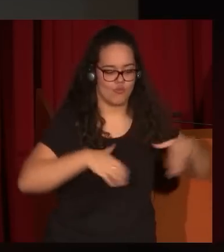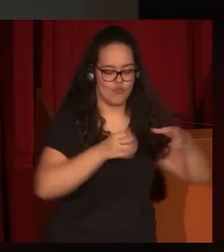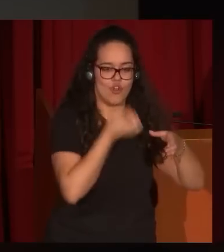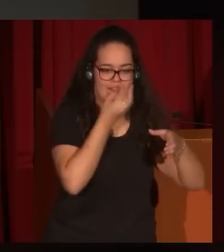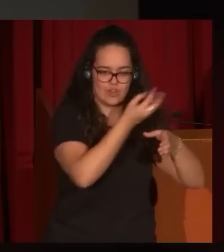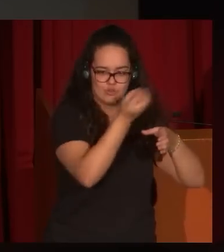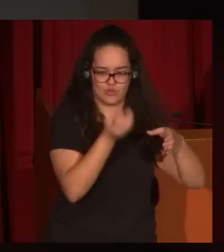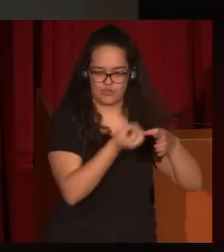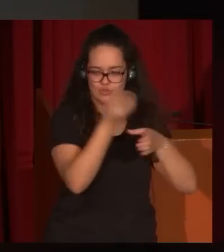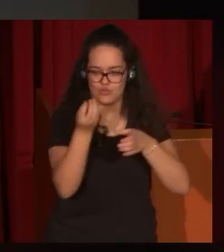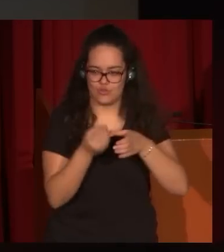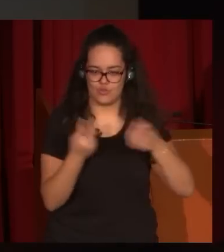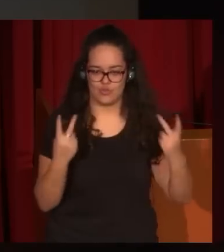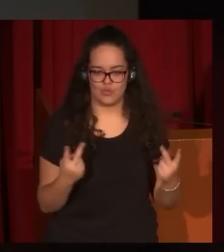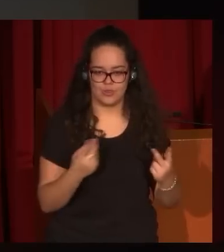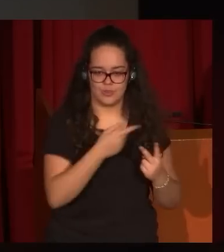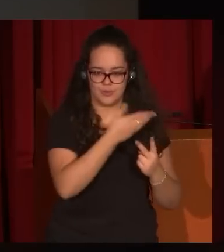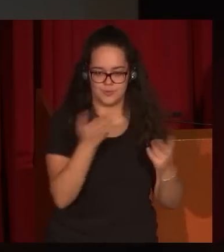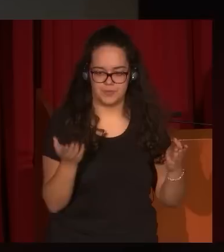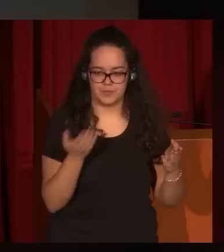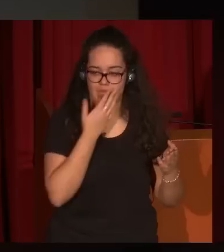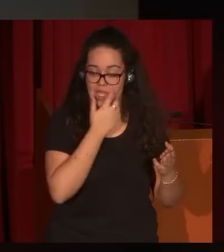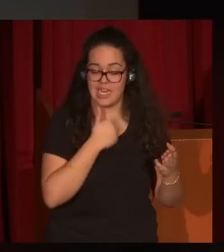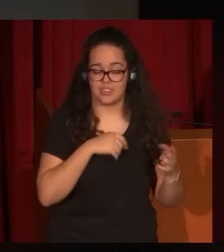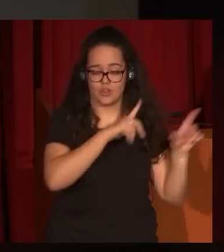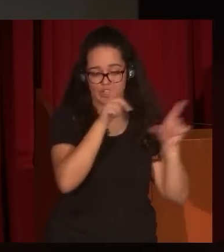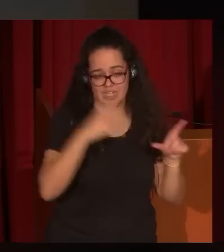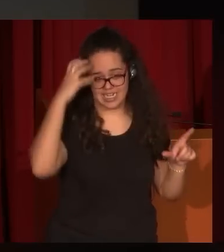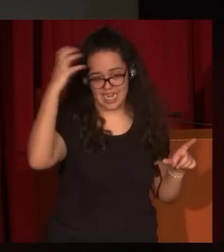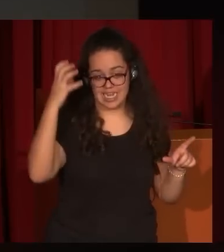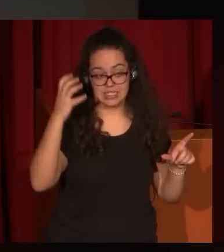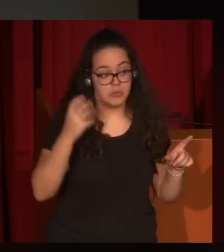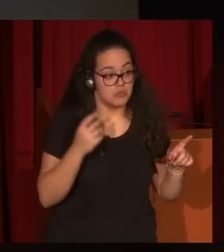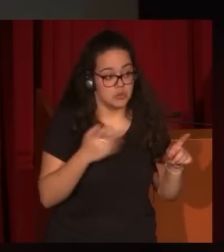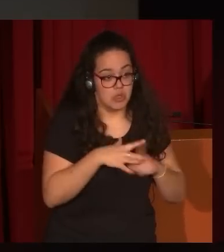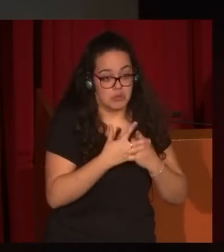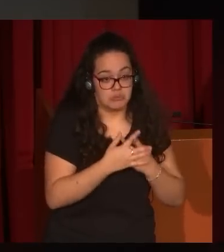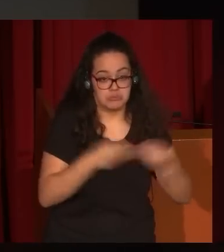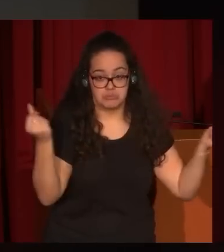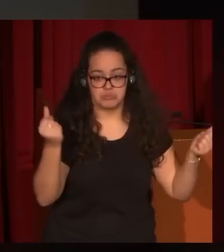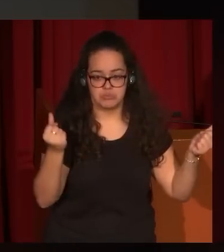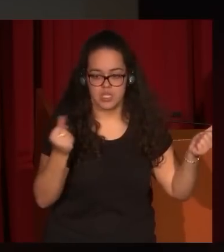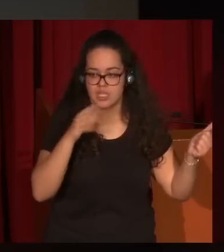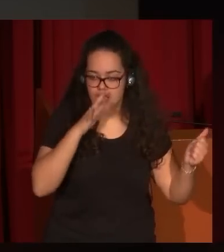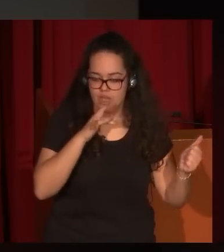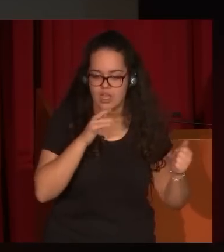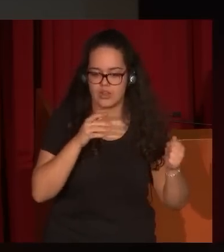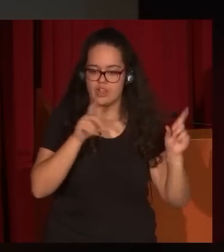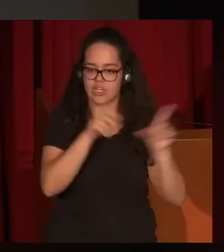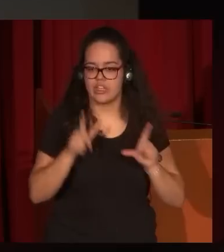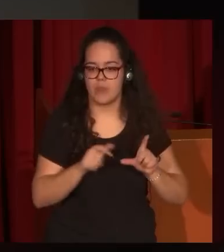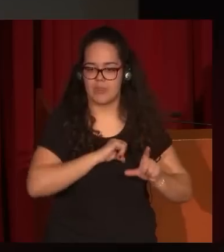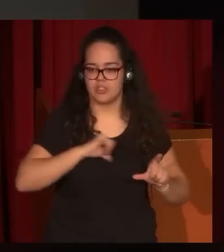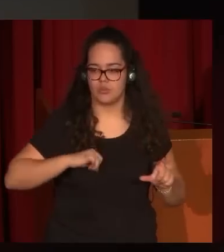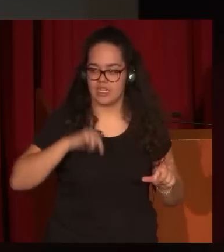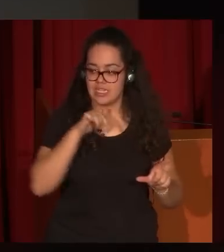que estuvieron en las colecciones reales y que en un momento desaparecieron y ahora ya están en una colección particular y aquí